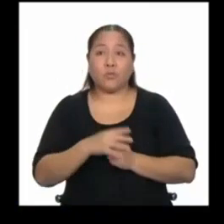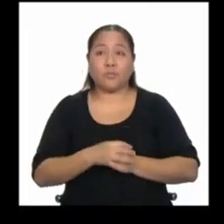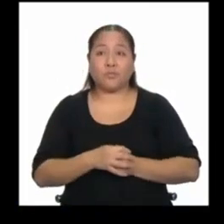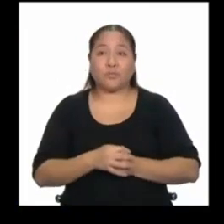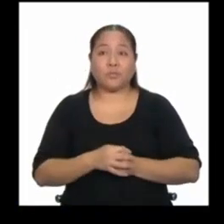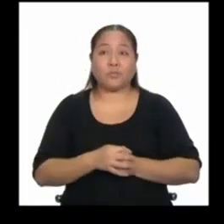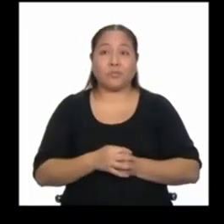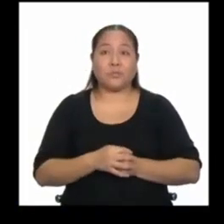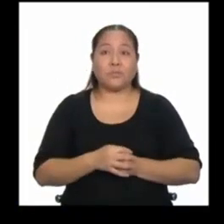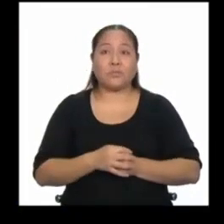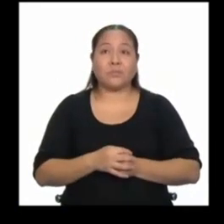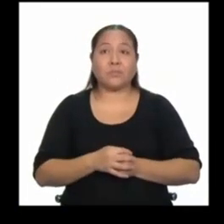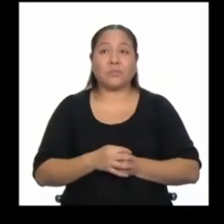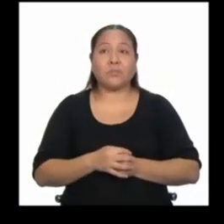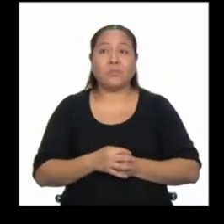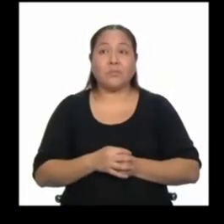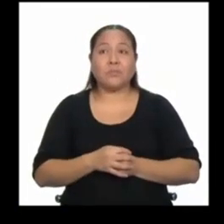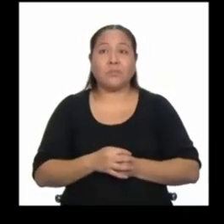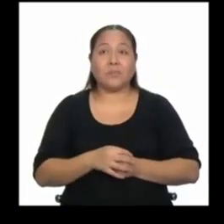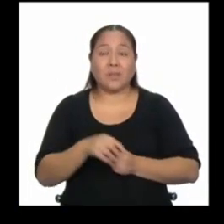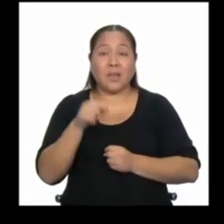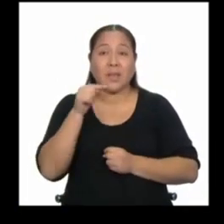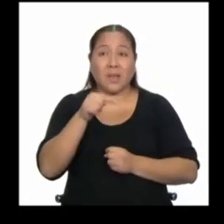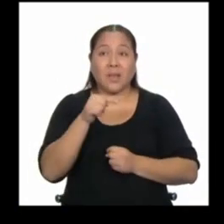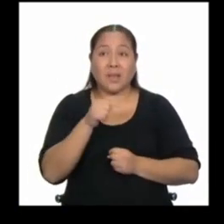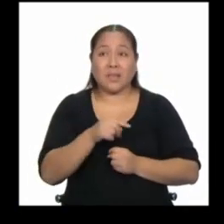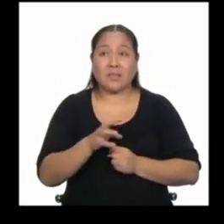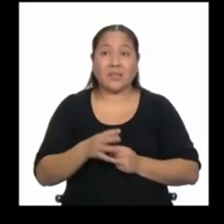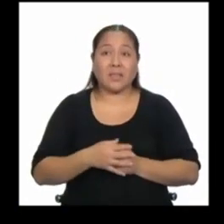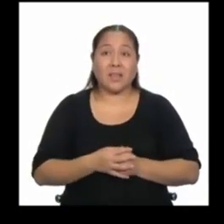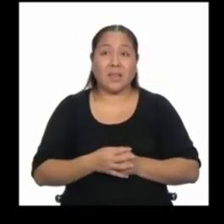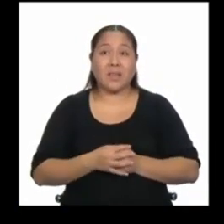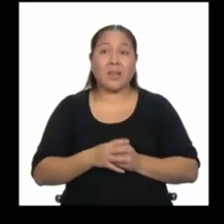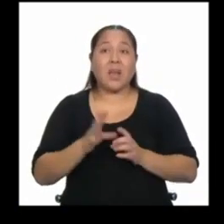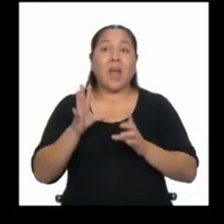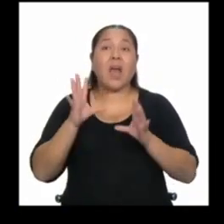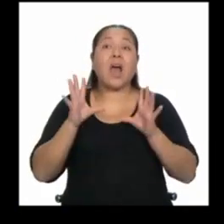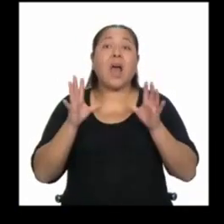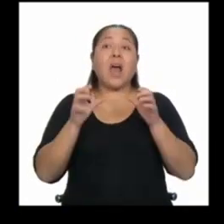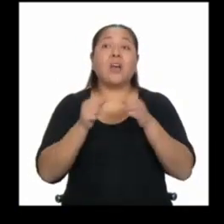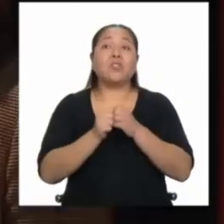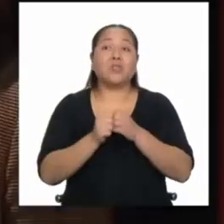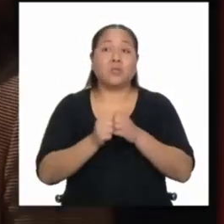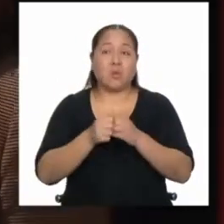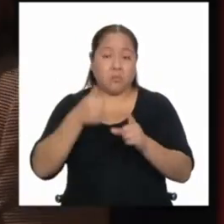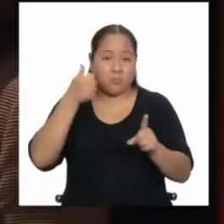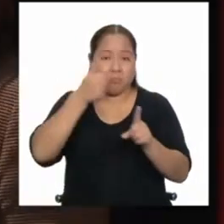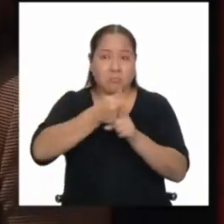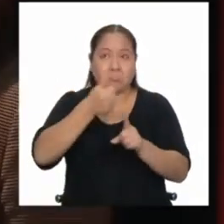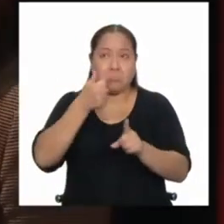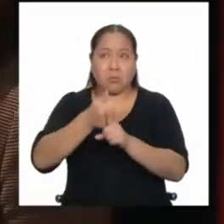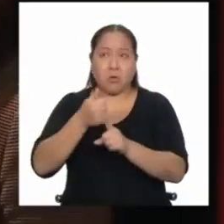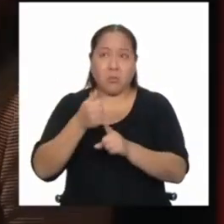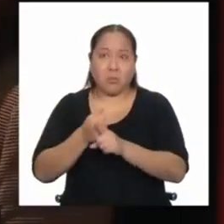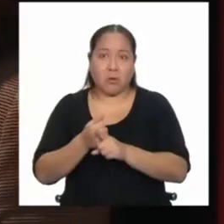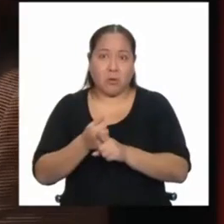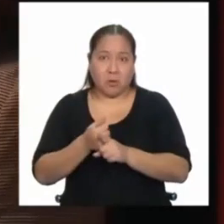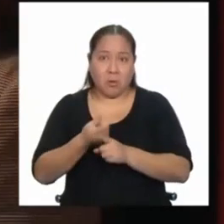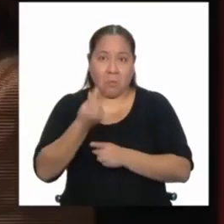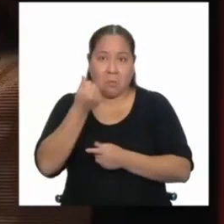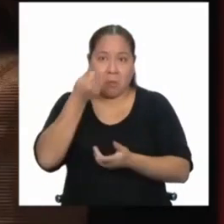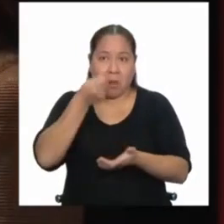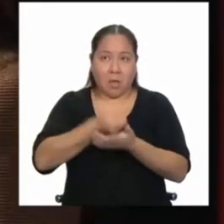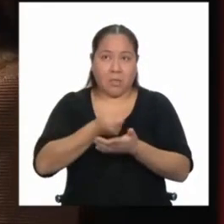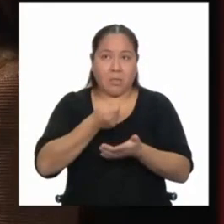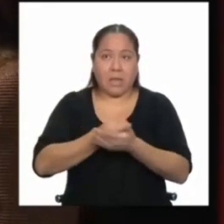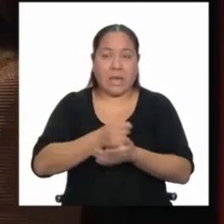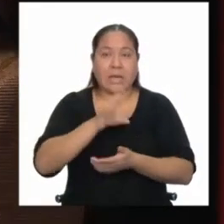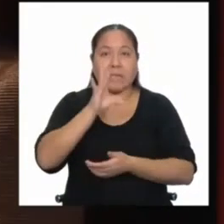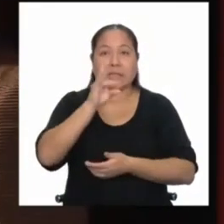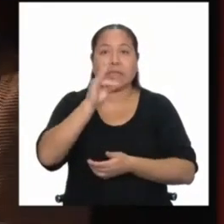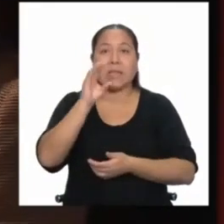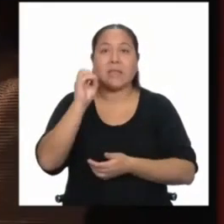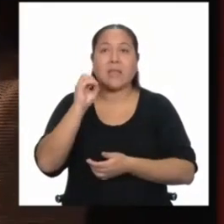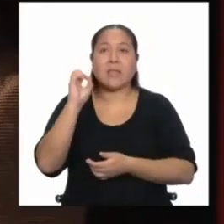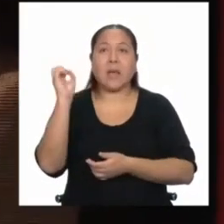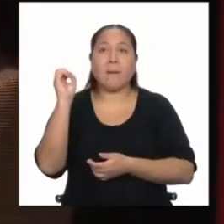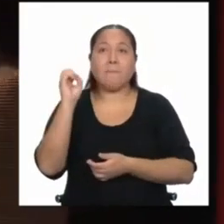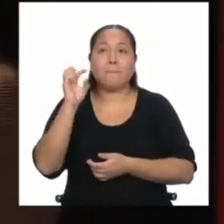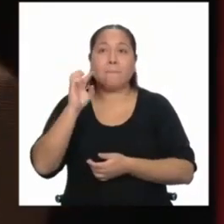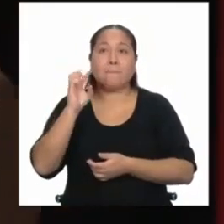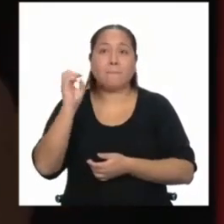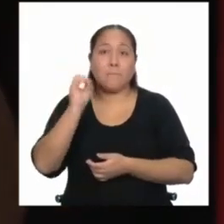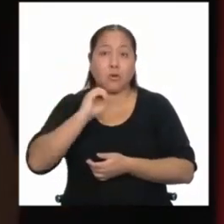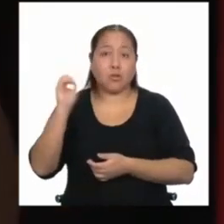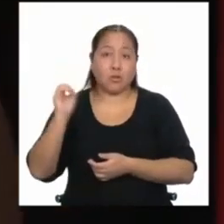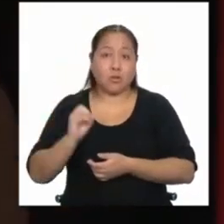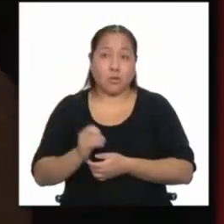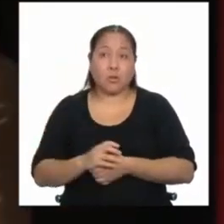que en realidad es una asociación autosostenible, al 70%, nosotros tenemos un programa social,